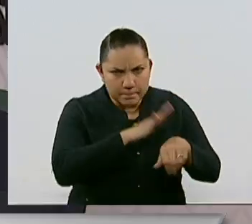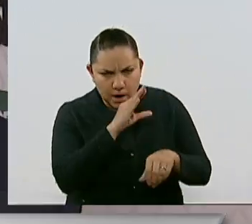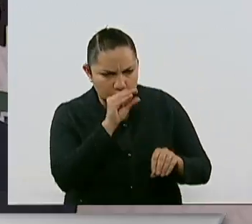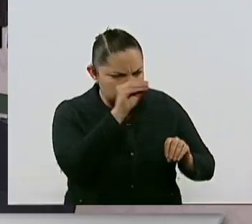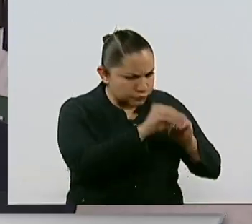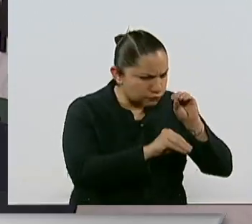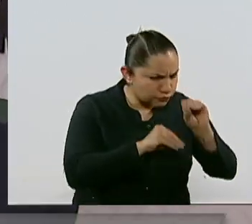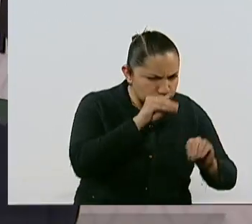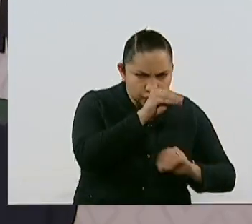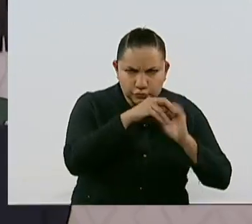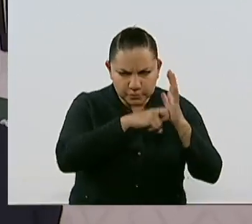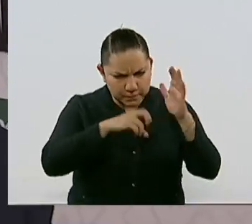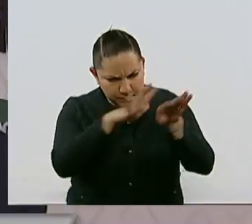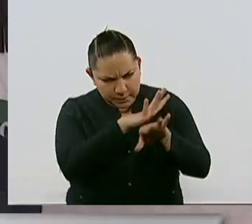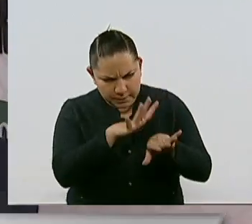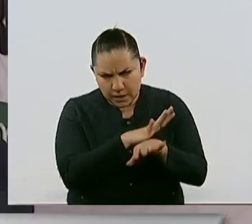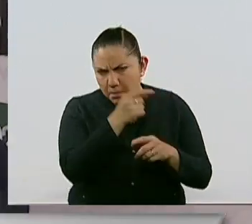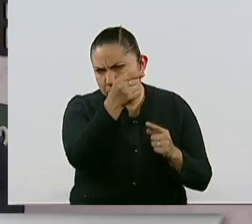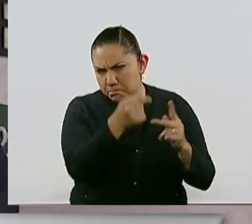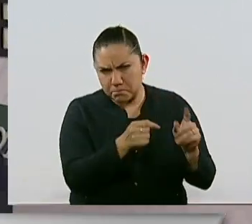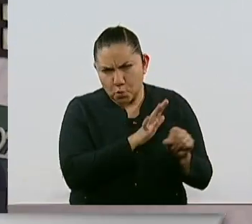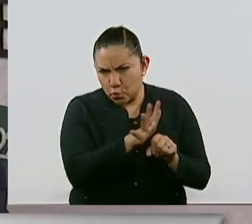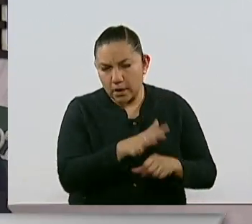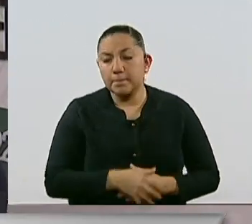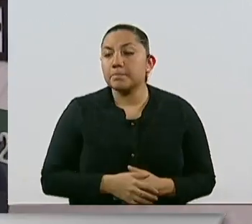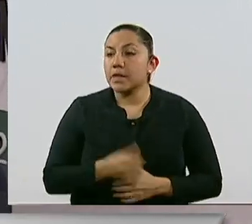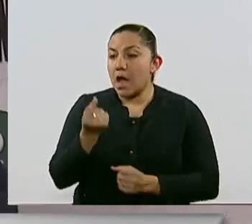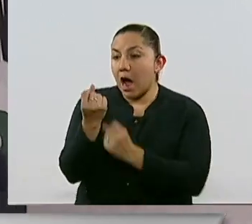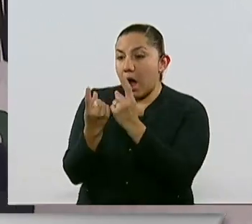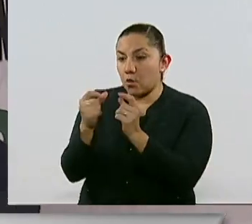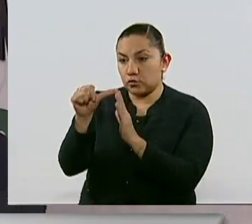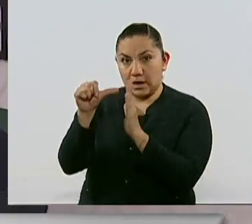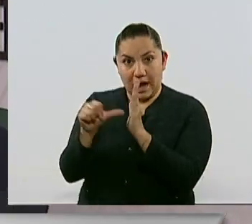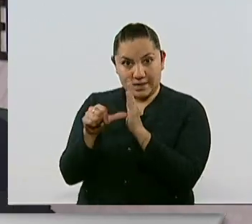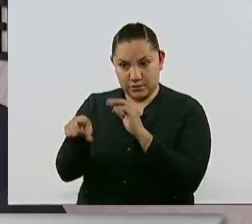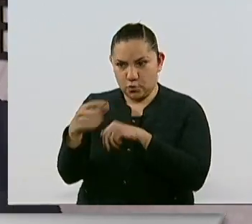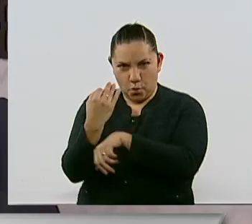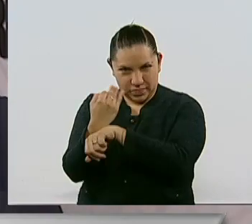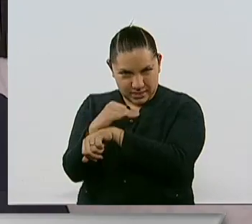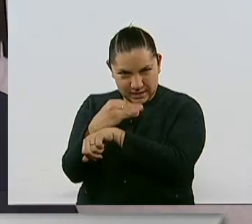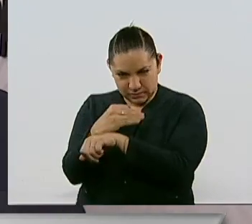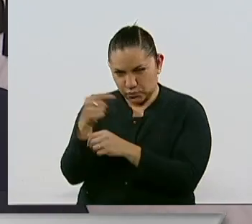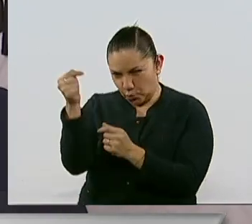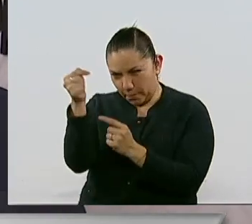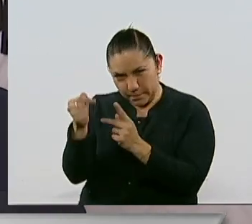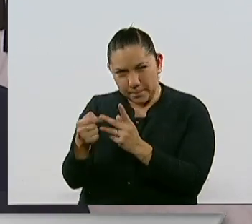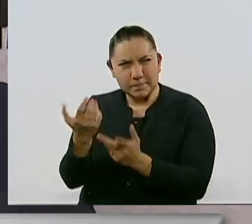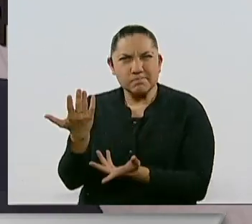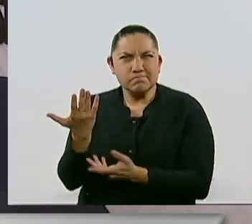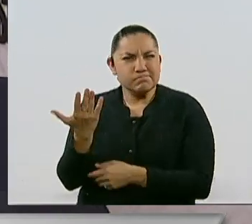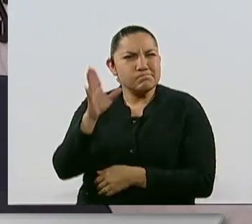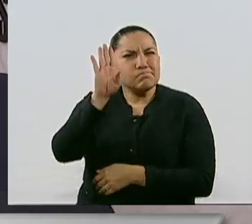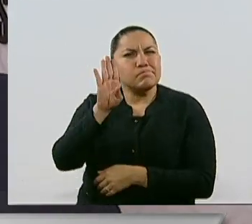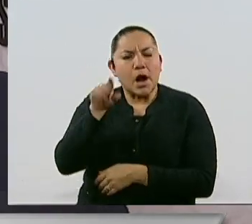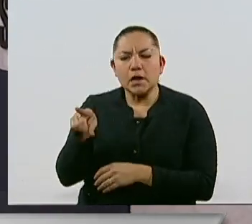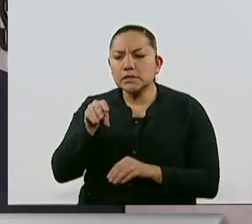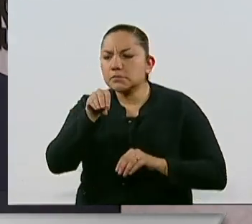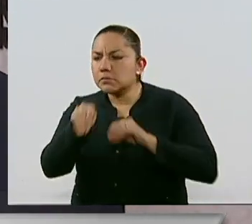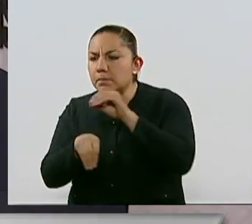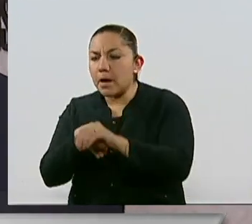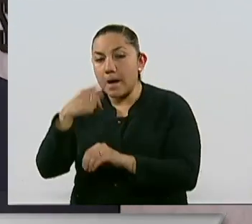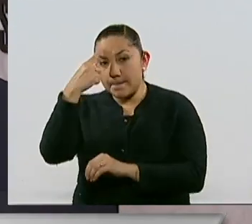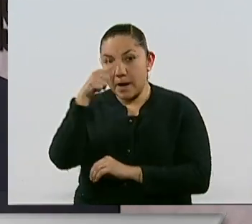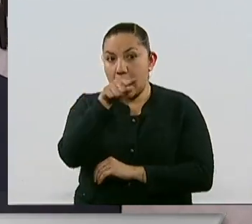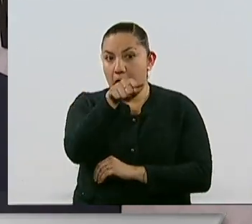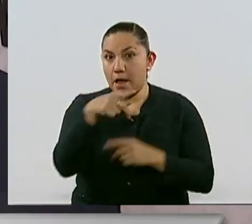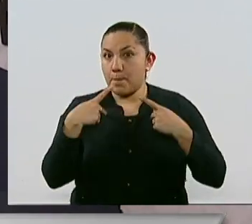Se quitaron los transitorios que daban la impresión de que este era un traje a la medida para que alguien fuera presidente del tribunal a partir del